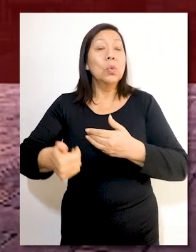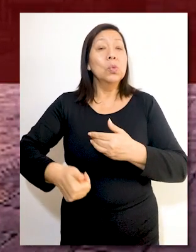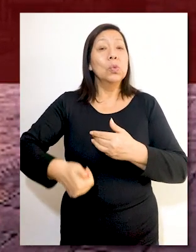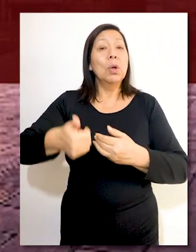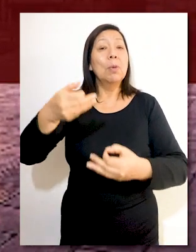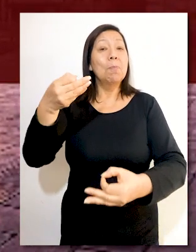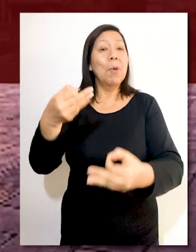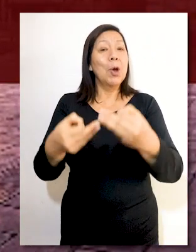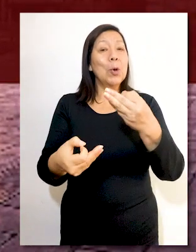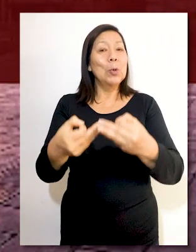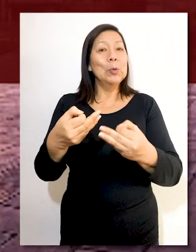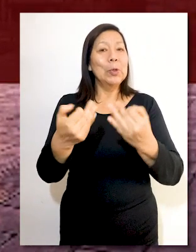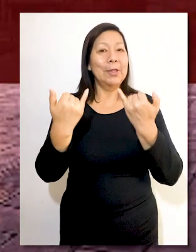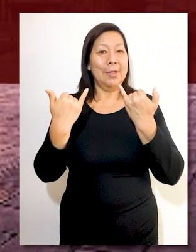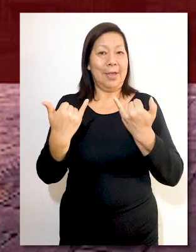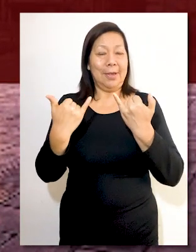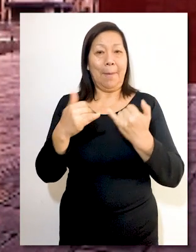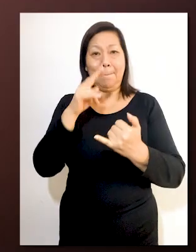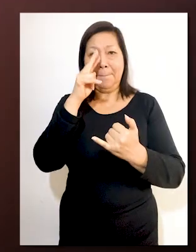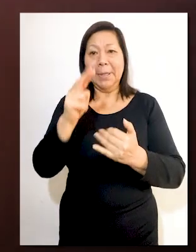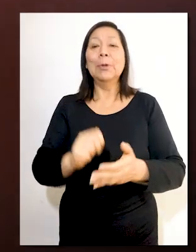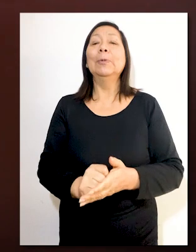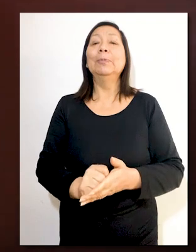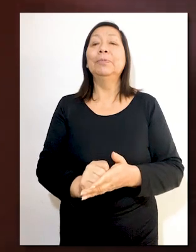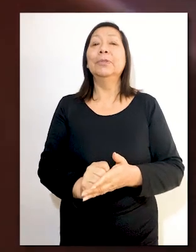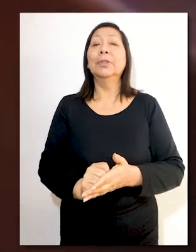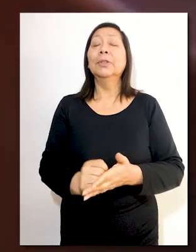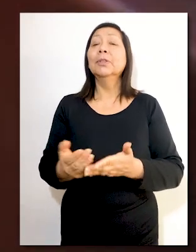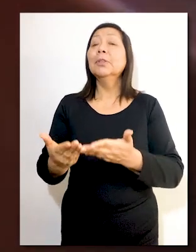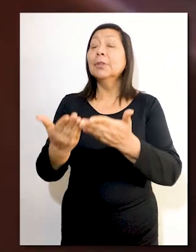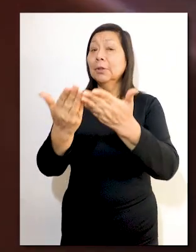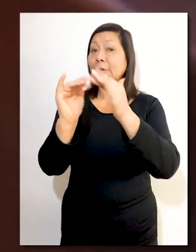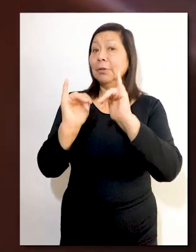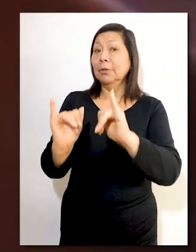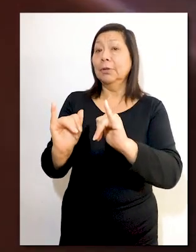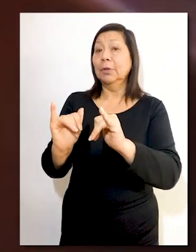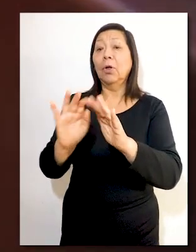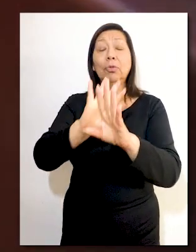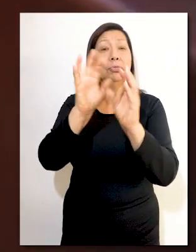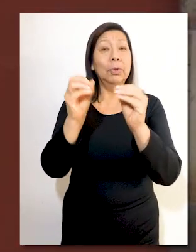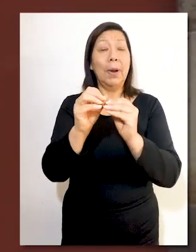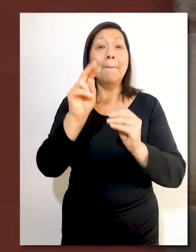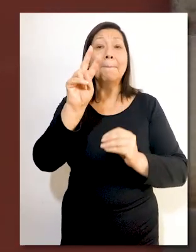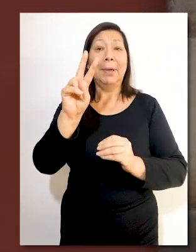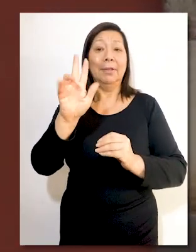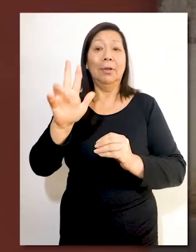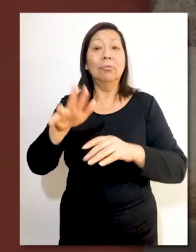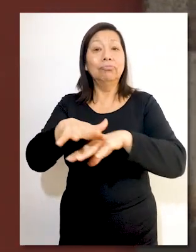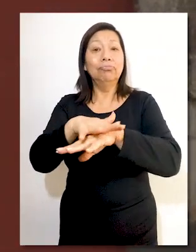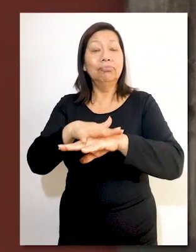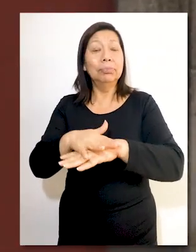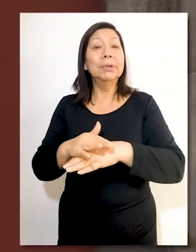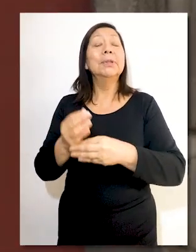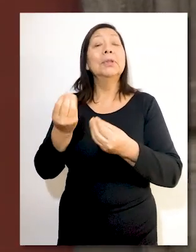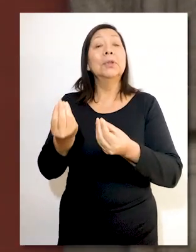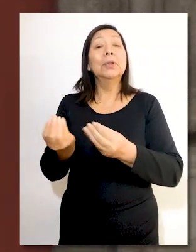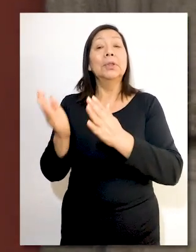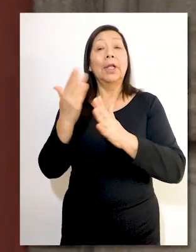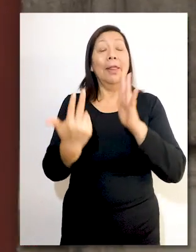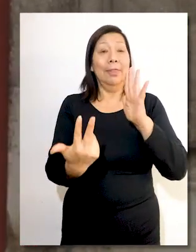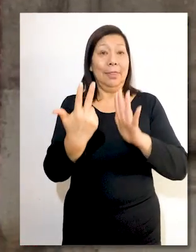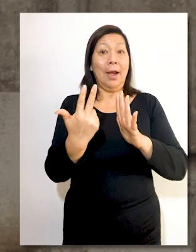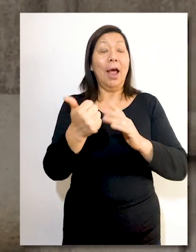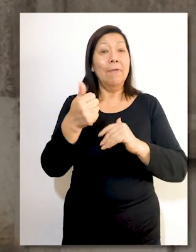Corte Suprema de Justicia de la República. El colegiado dejó al voto en total 23 procesos de amparo,